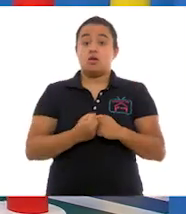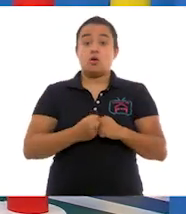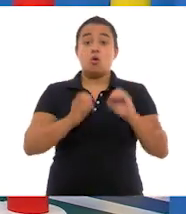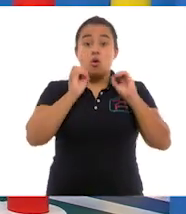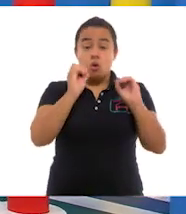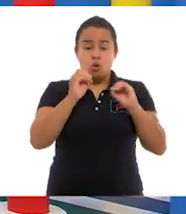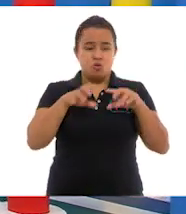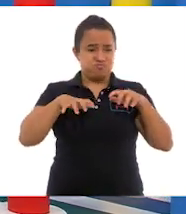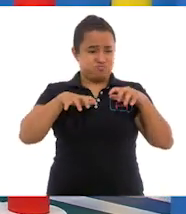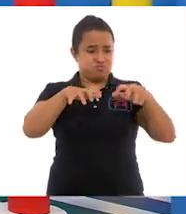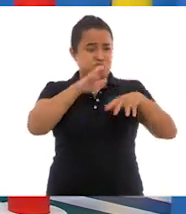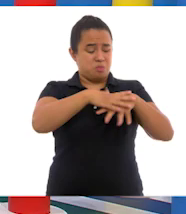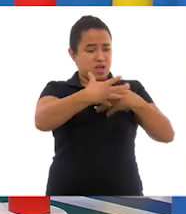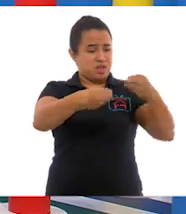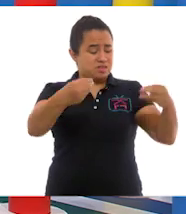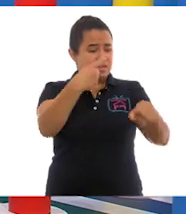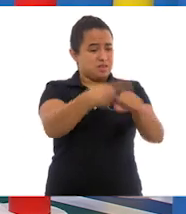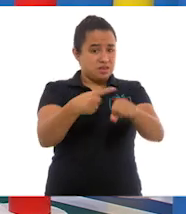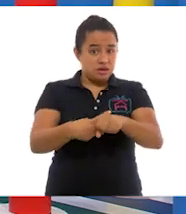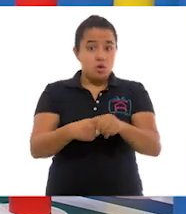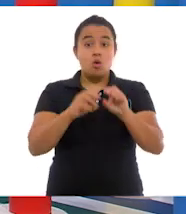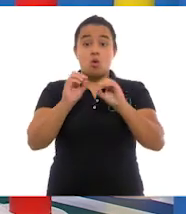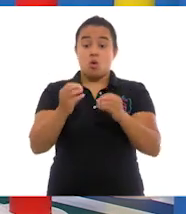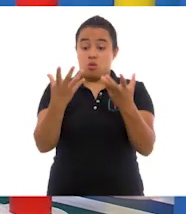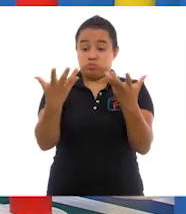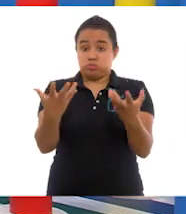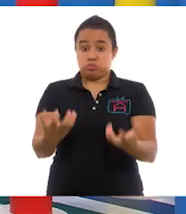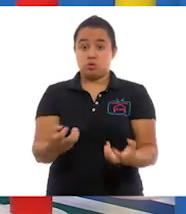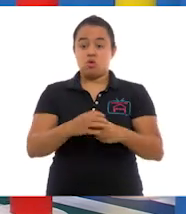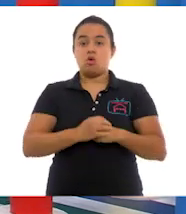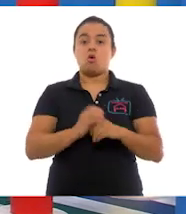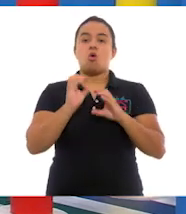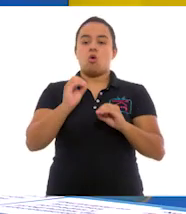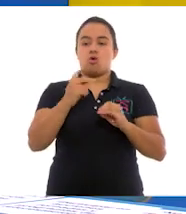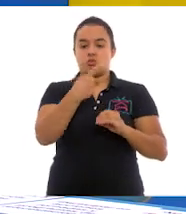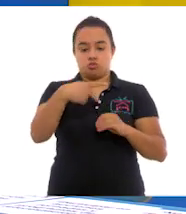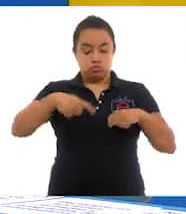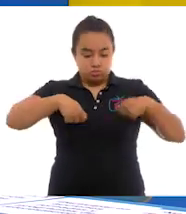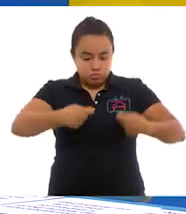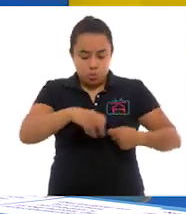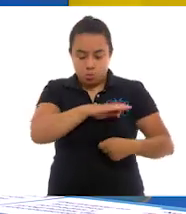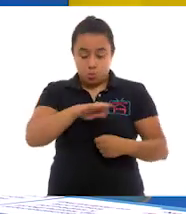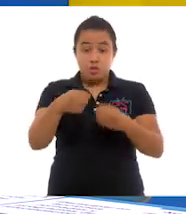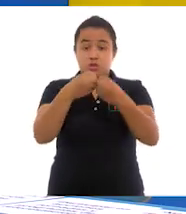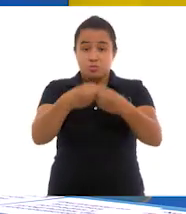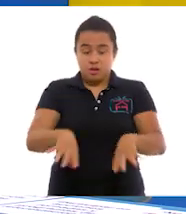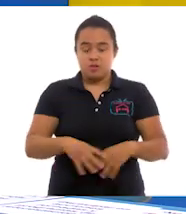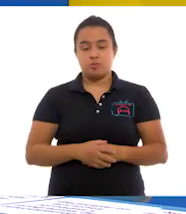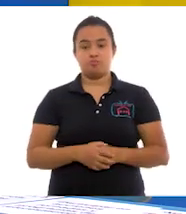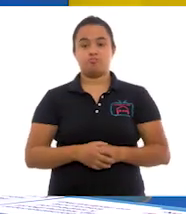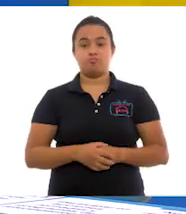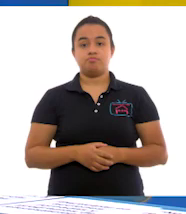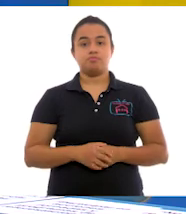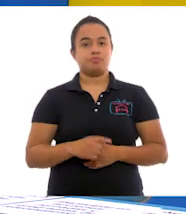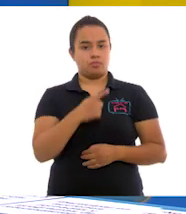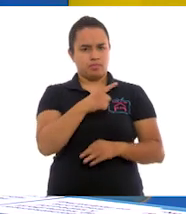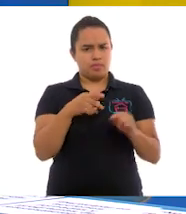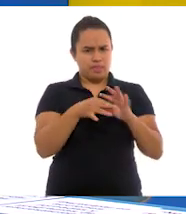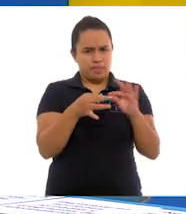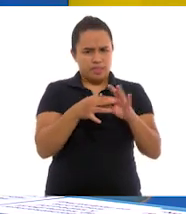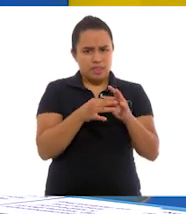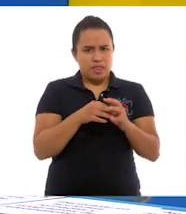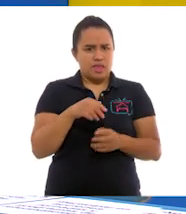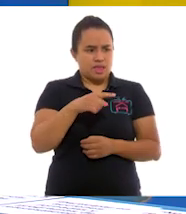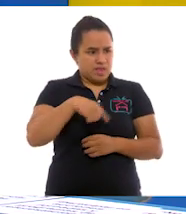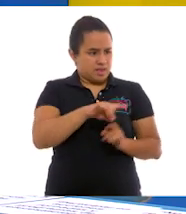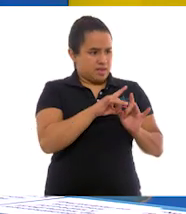plagas y enfermedades, sequías y la pérdida del patrimonio genético. Claro. Bueno, usted nos comentó que la mayoría